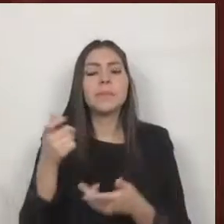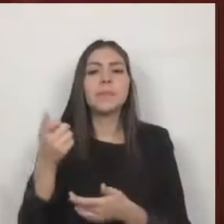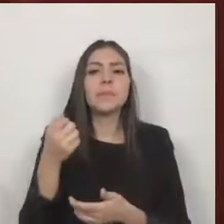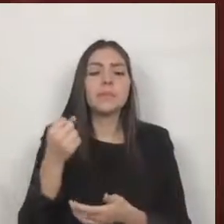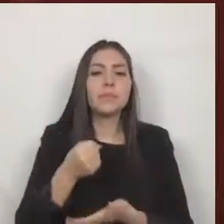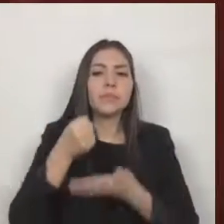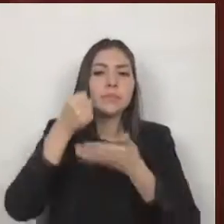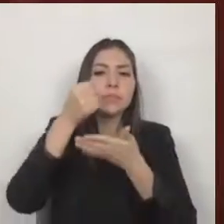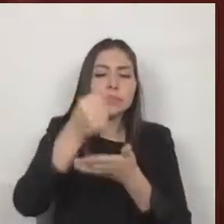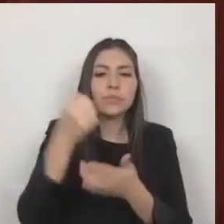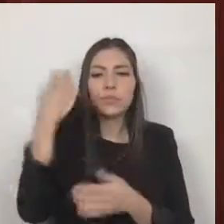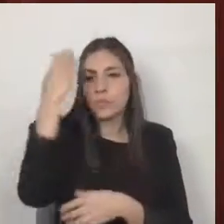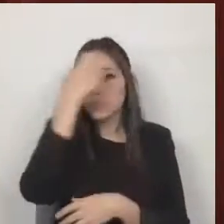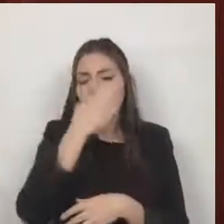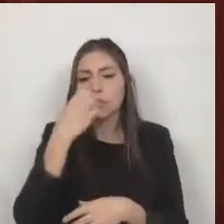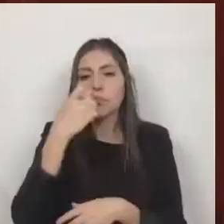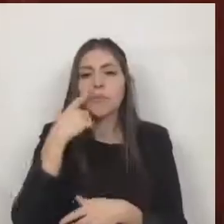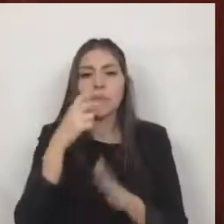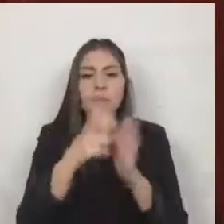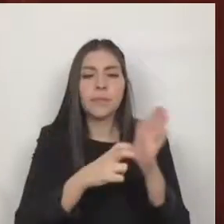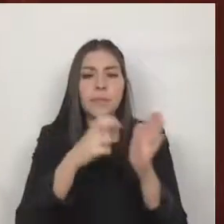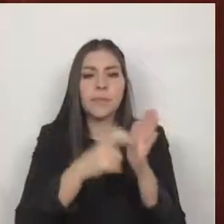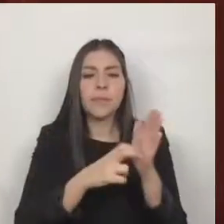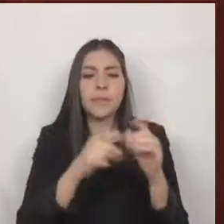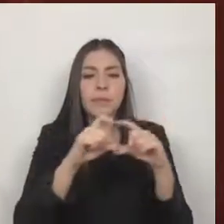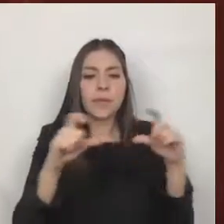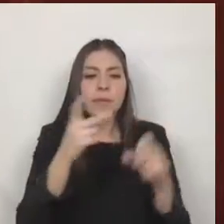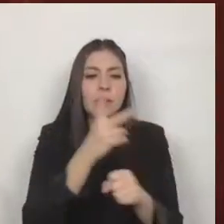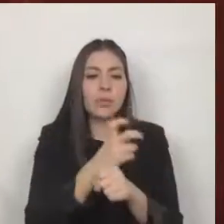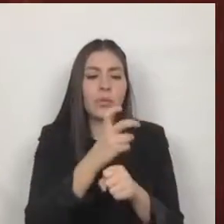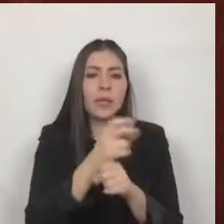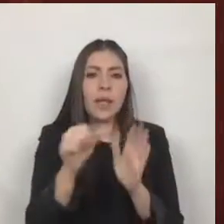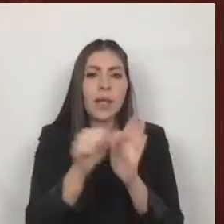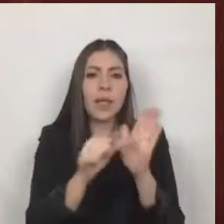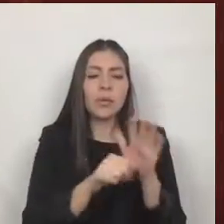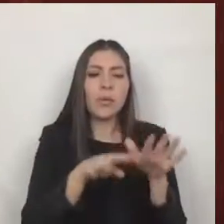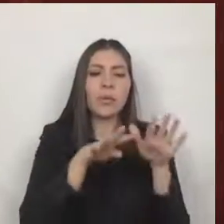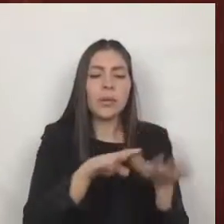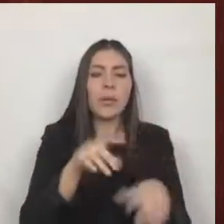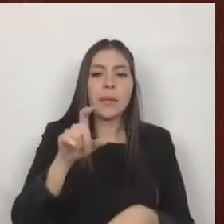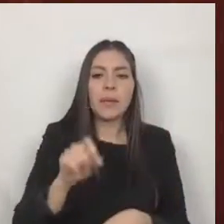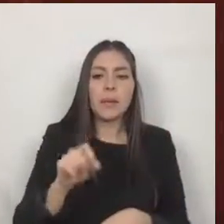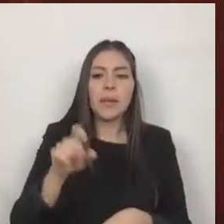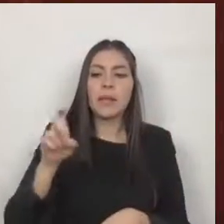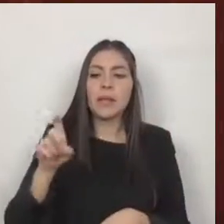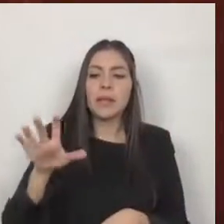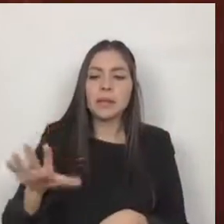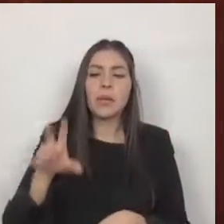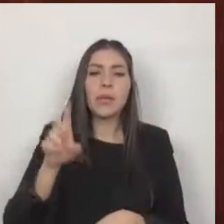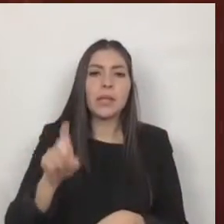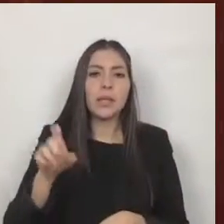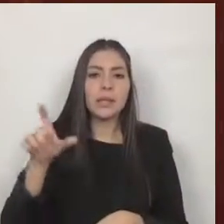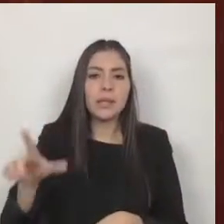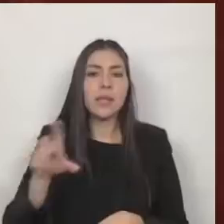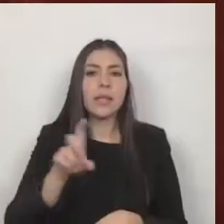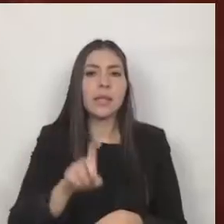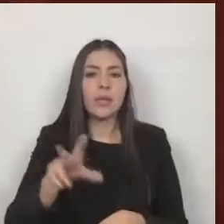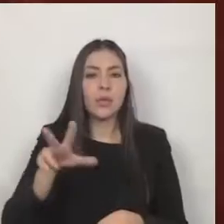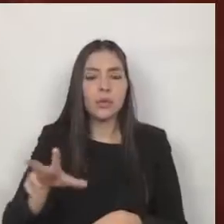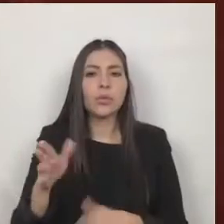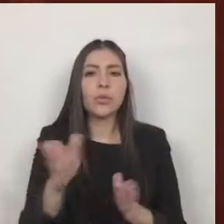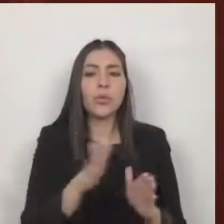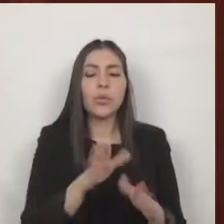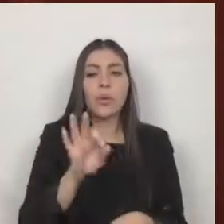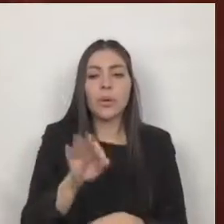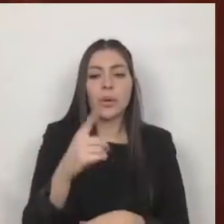reformando la fracción segunda del artículo 19 20 35 37 38 41 y